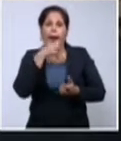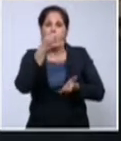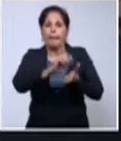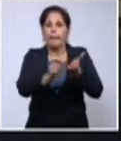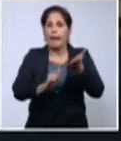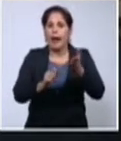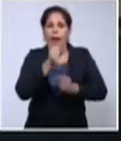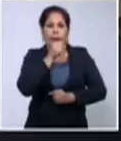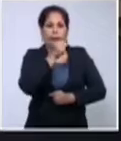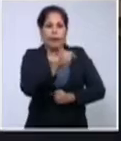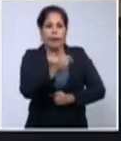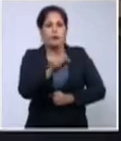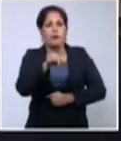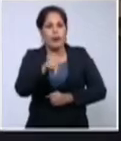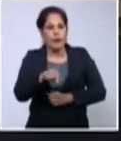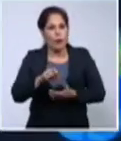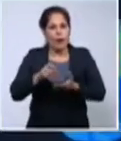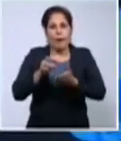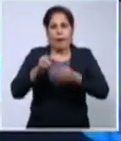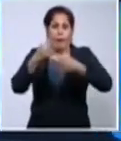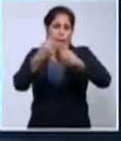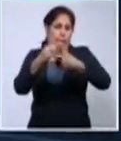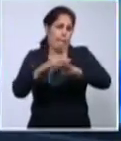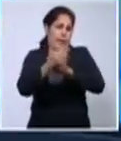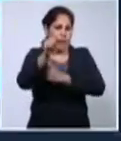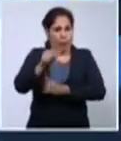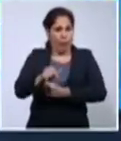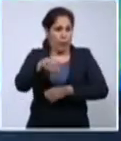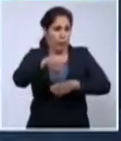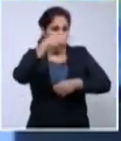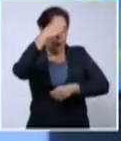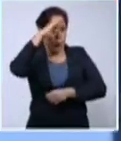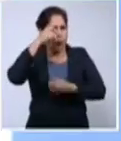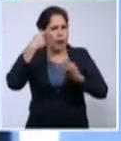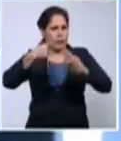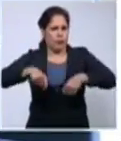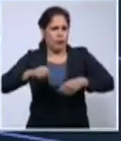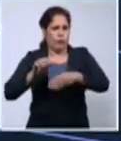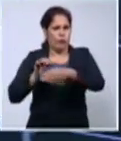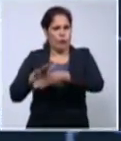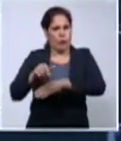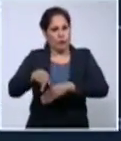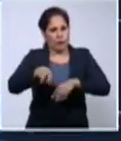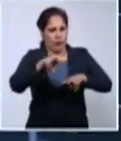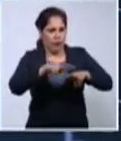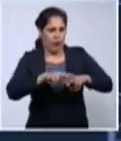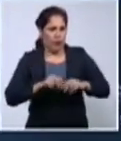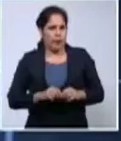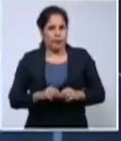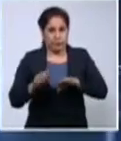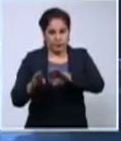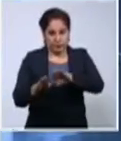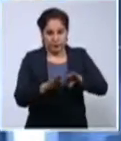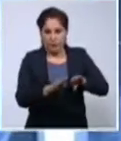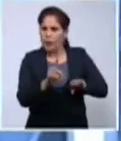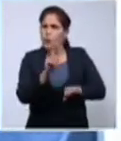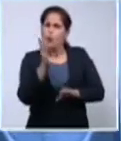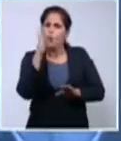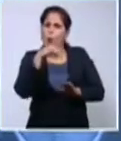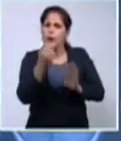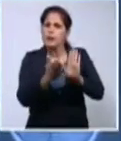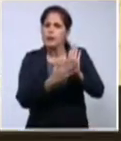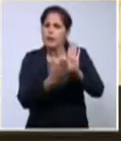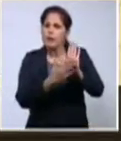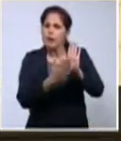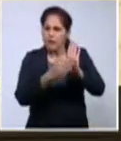acusación que condujo a la retirada de la mayoría del cuerpo diplomático norteamericano de La Habana. La falta de evidencias suficientes